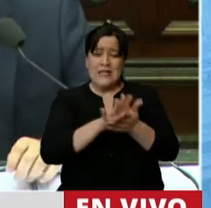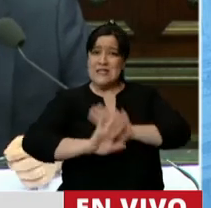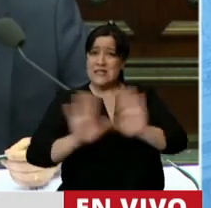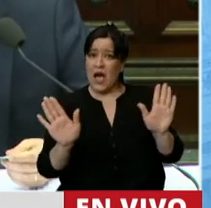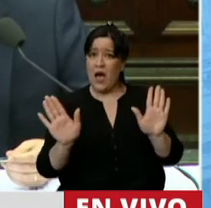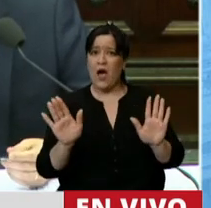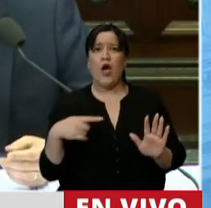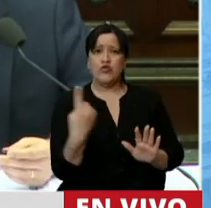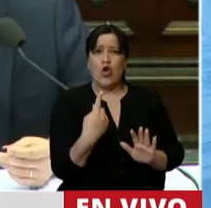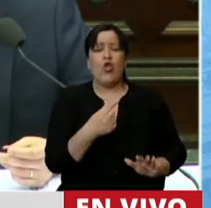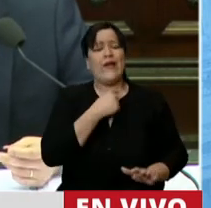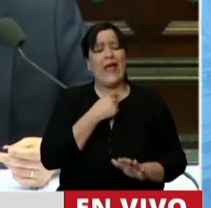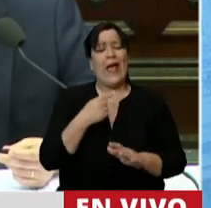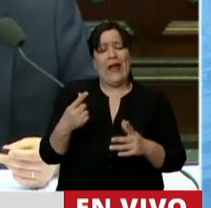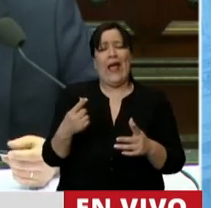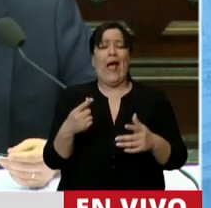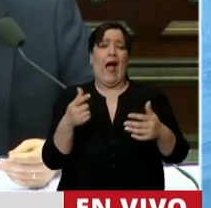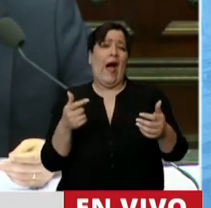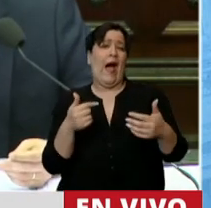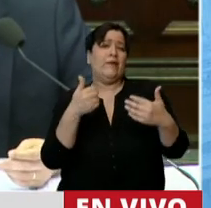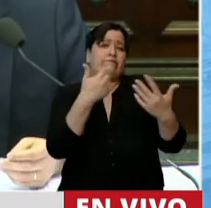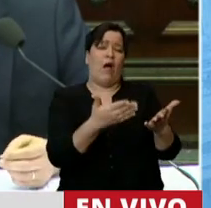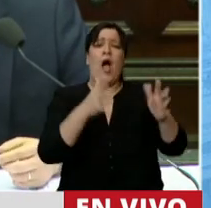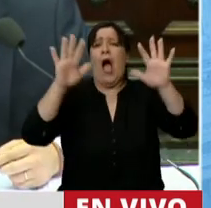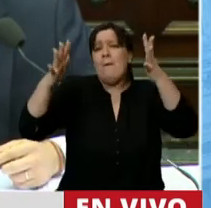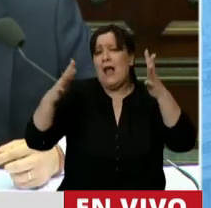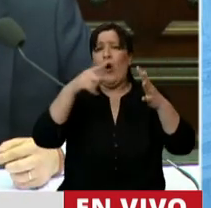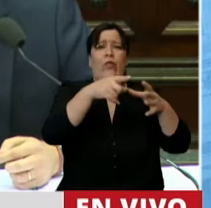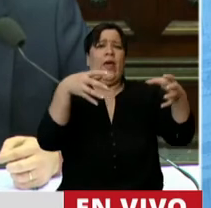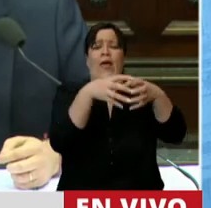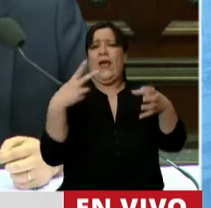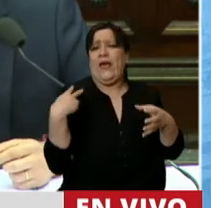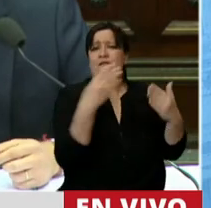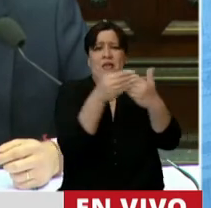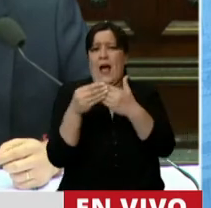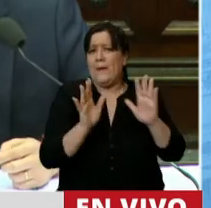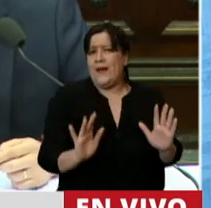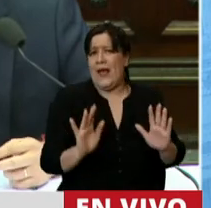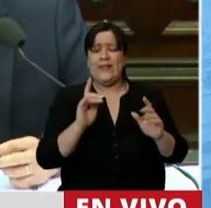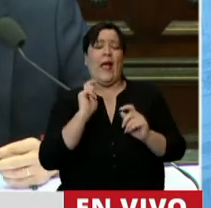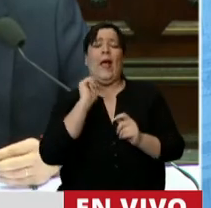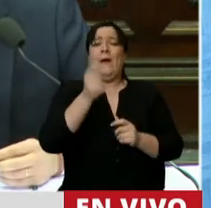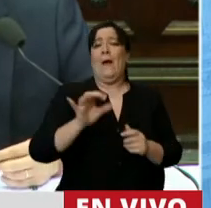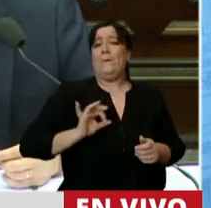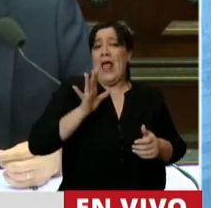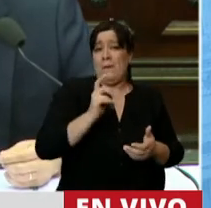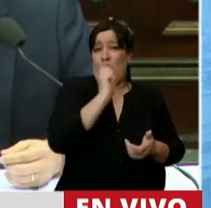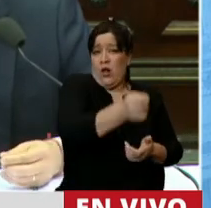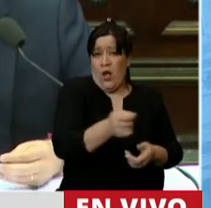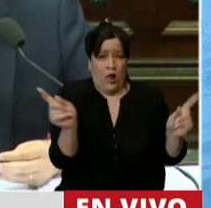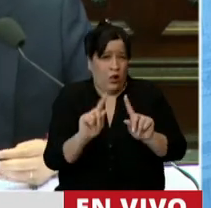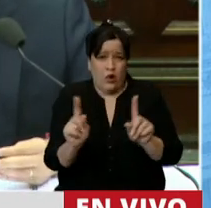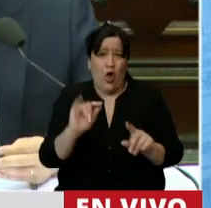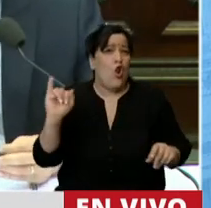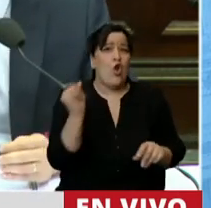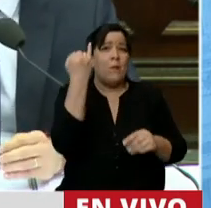Acá queriendo quedar bien con el jefe de gabinete. Se hacen aplaudir. No le va a regalar ningún premio. Lo mejor que podemos